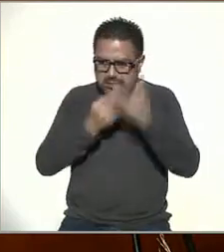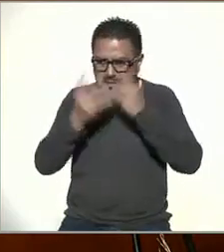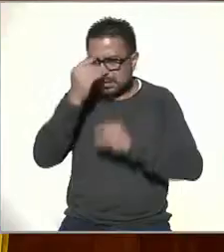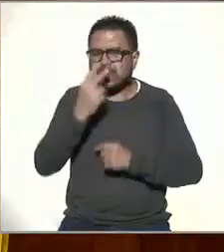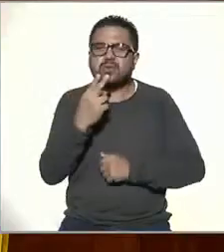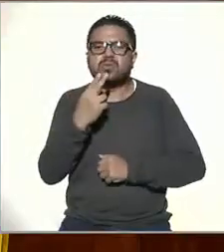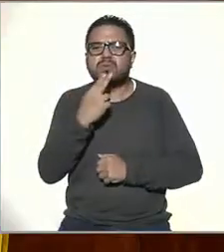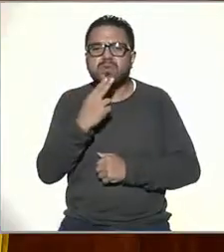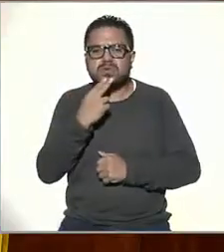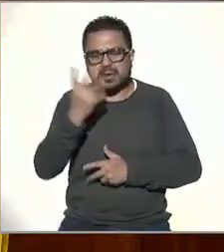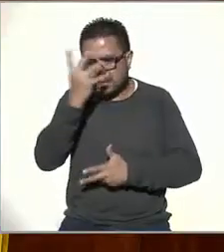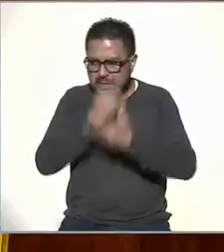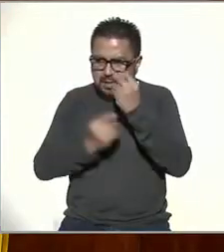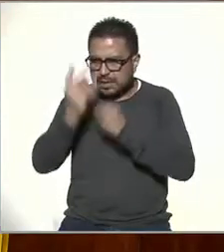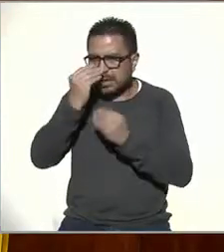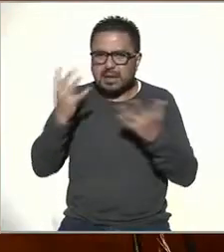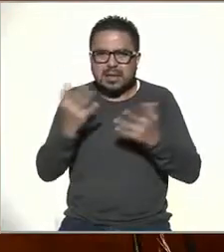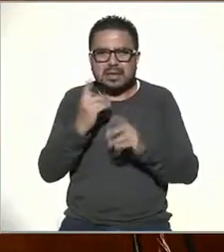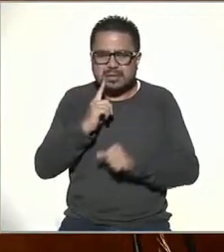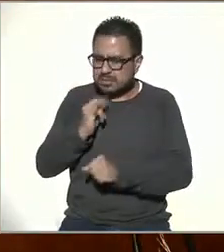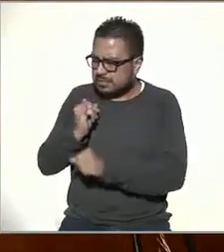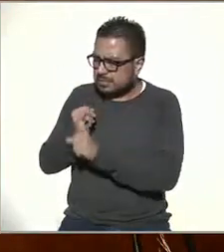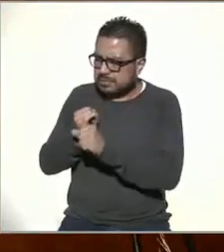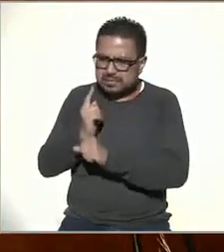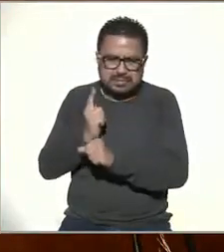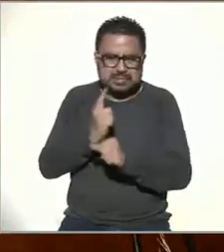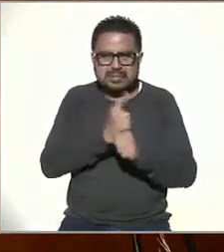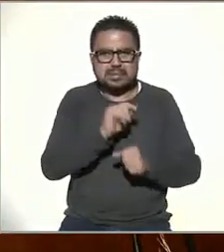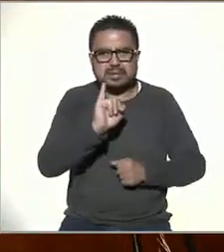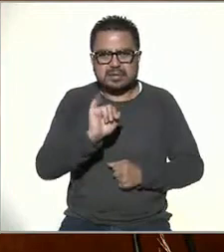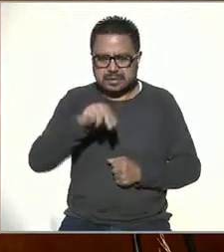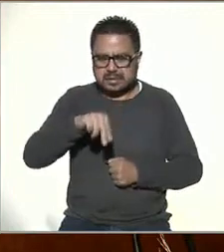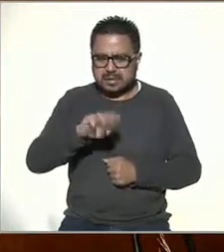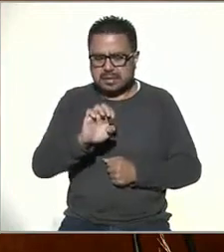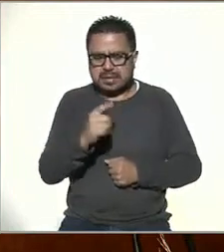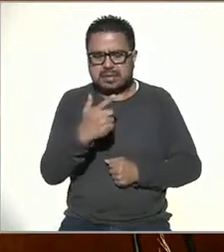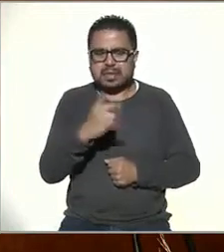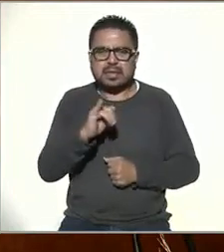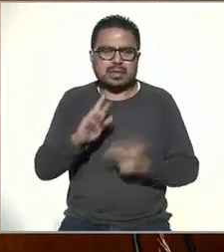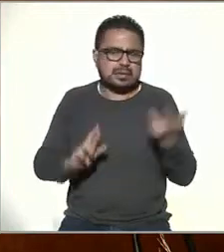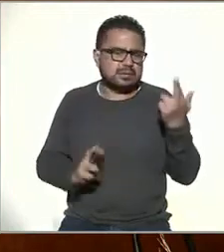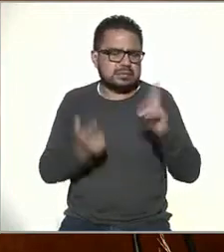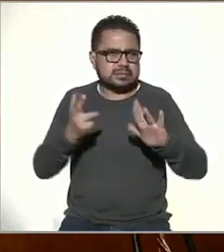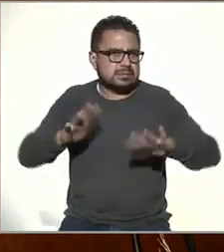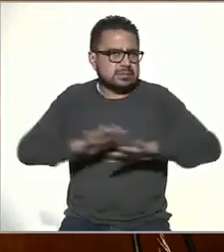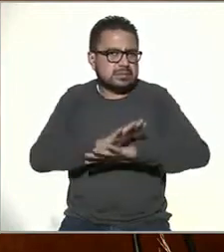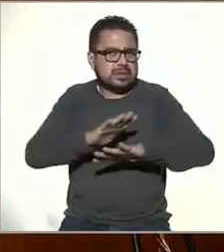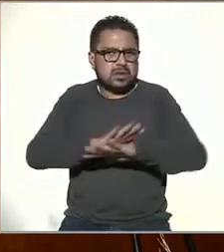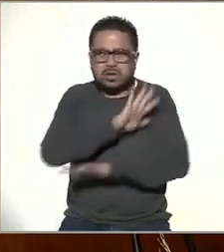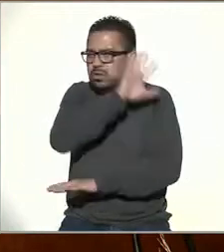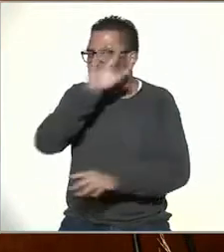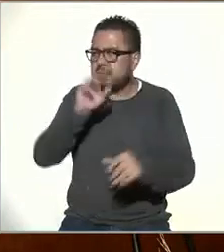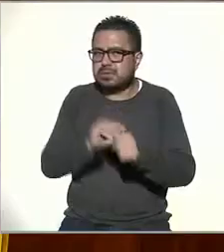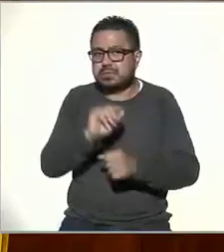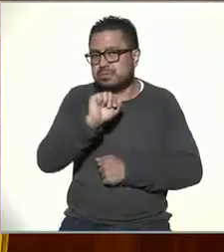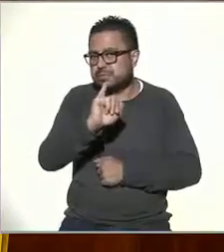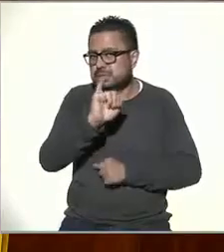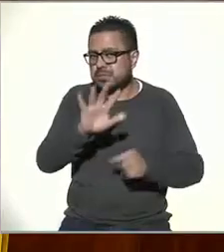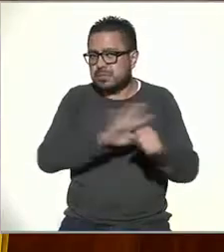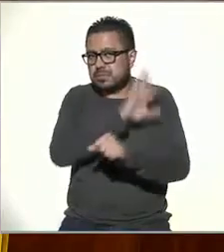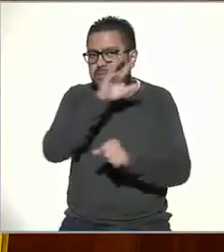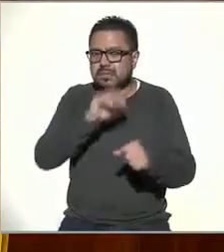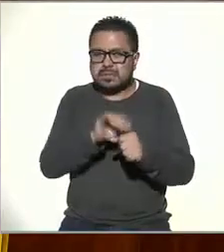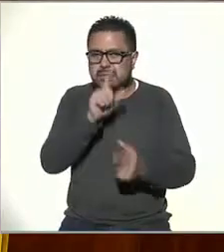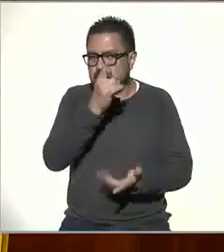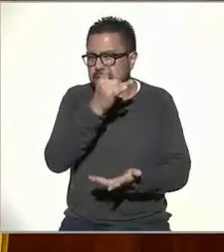utilizarlas y aprender a hacer estas mediciones. También en el Inegi vino a revolucionar completamente, ¿no? Totalmente, y no solamente